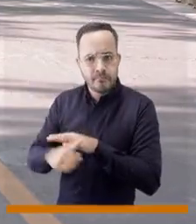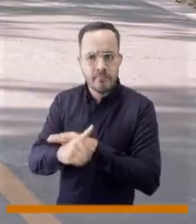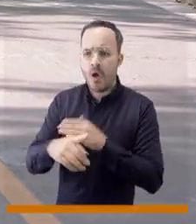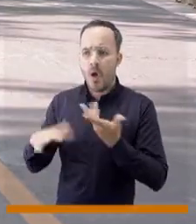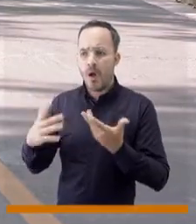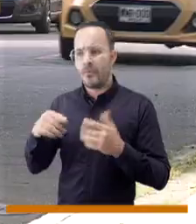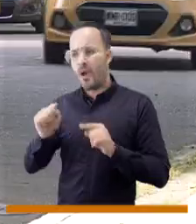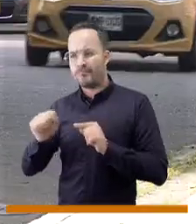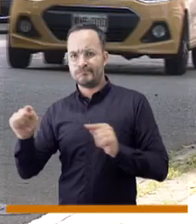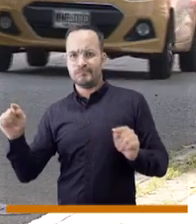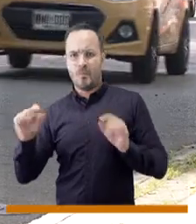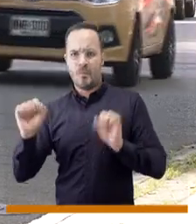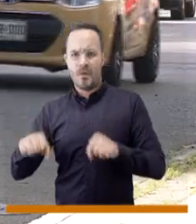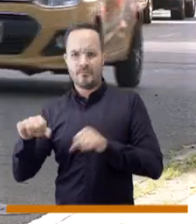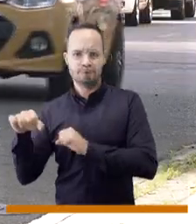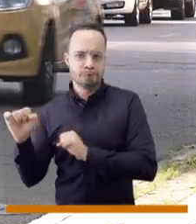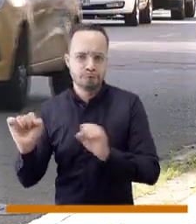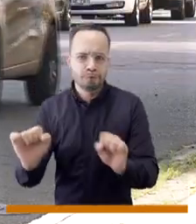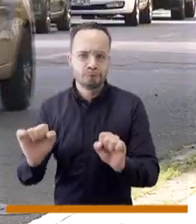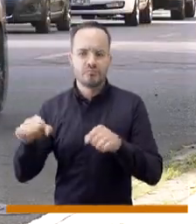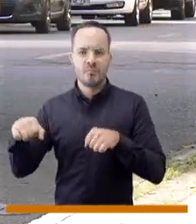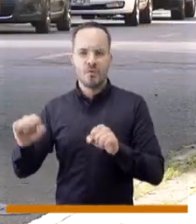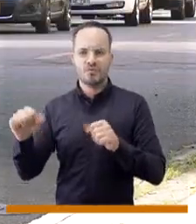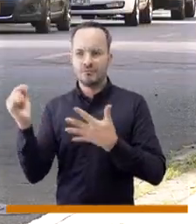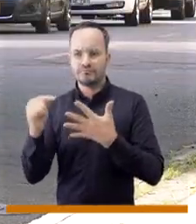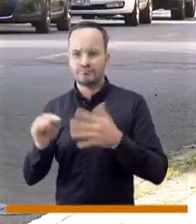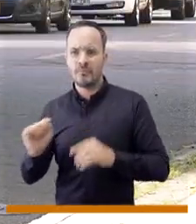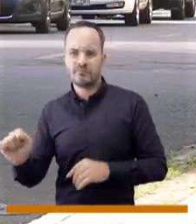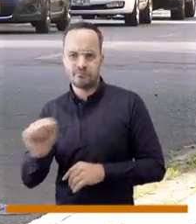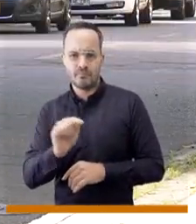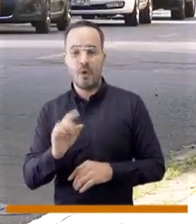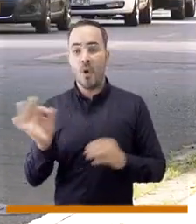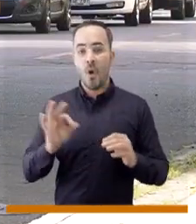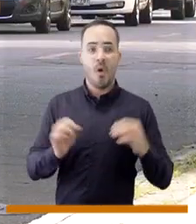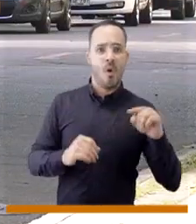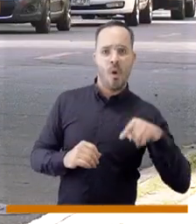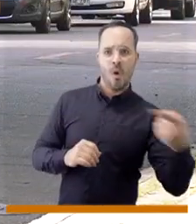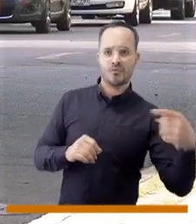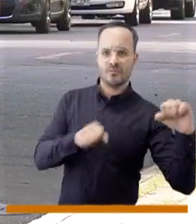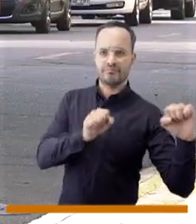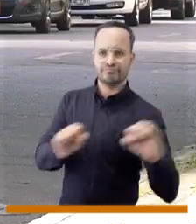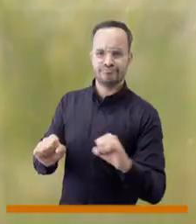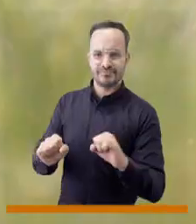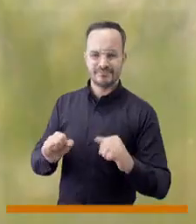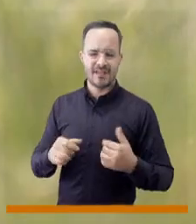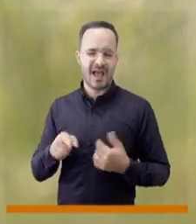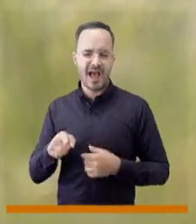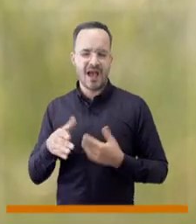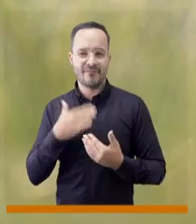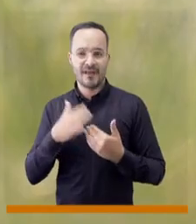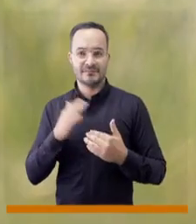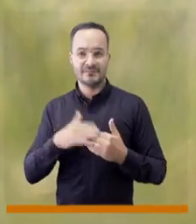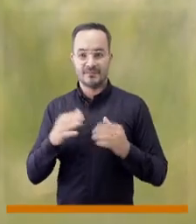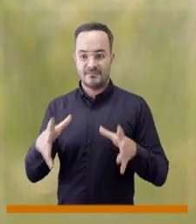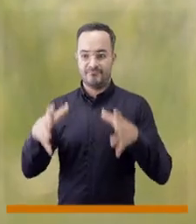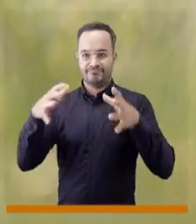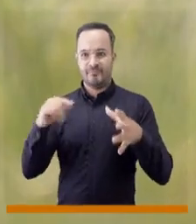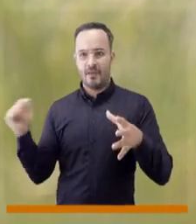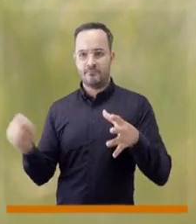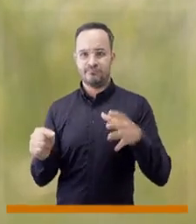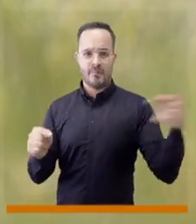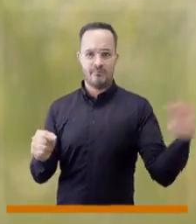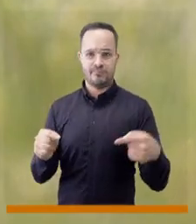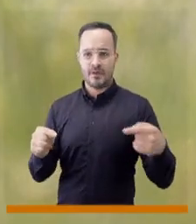salen muy rápido del sector, lo que ocasiona que acá hay mucho jaloneo de celulares, hay mucho fleteo en el sector